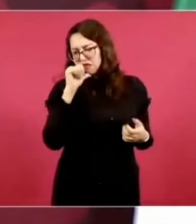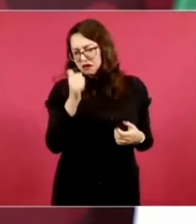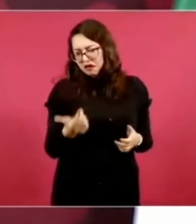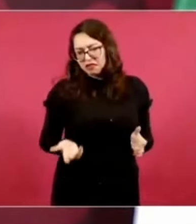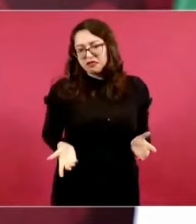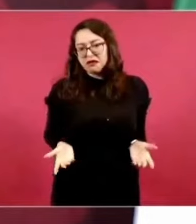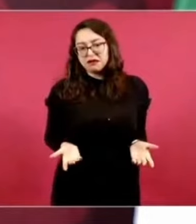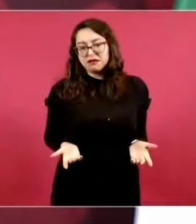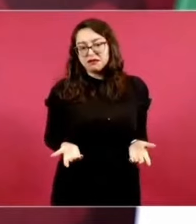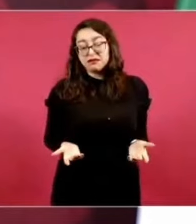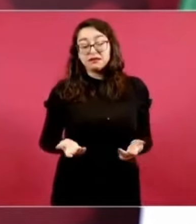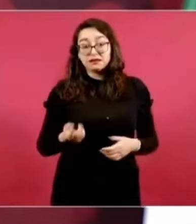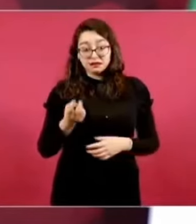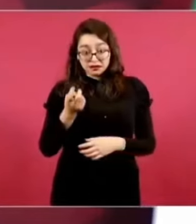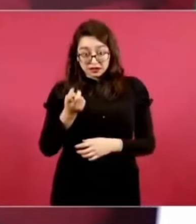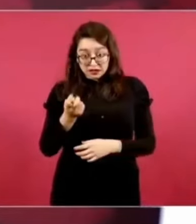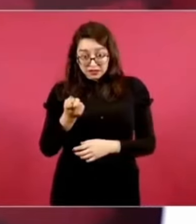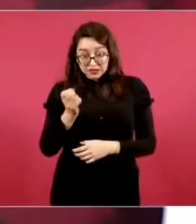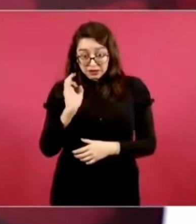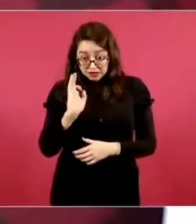o aceptaríamos que